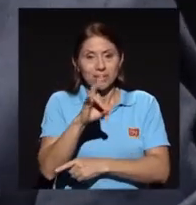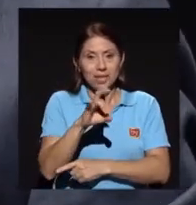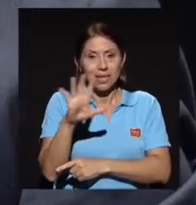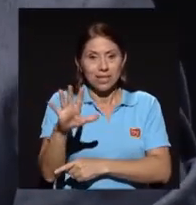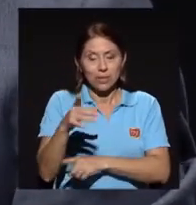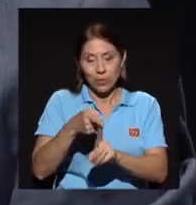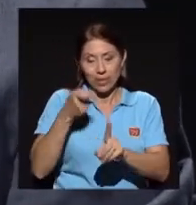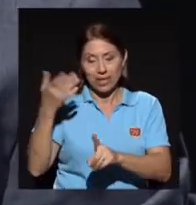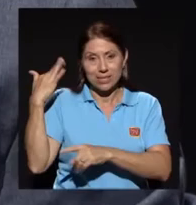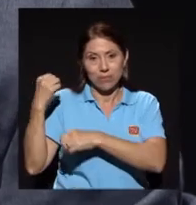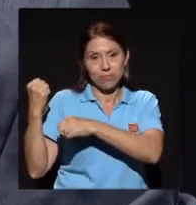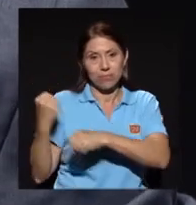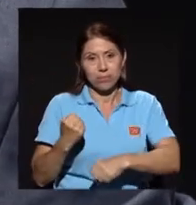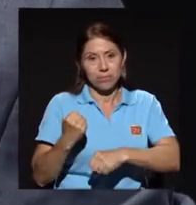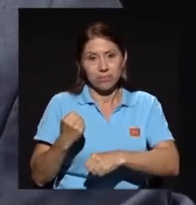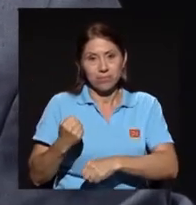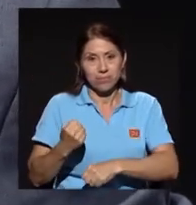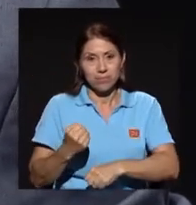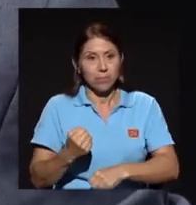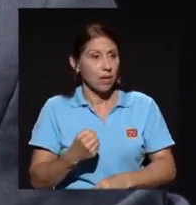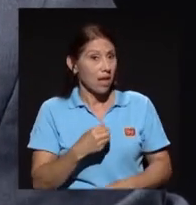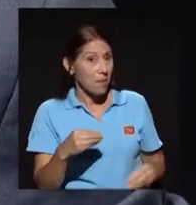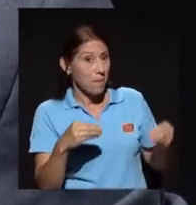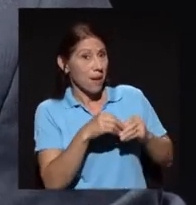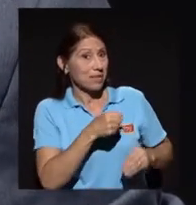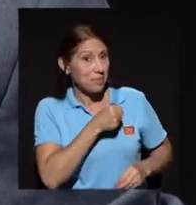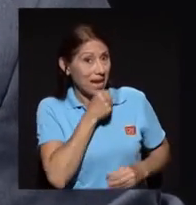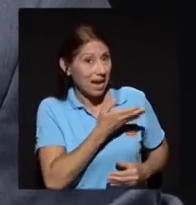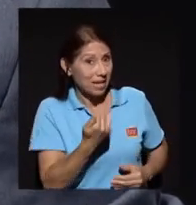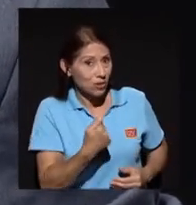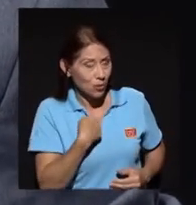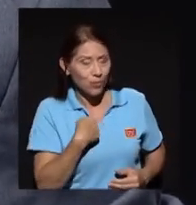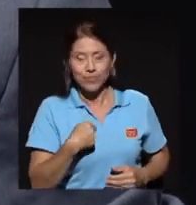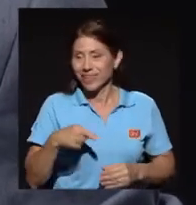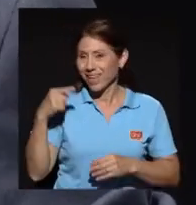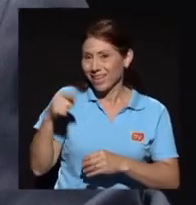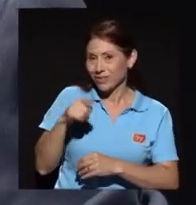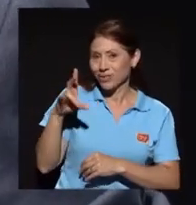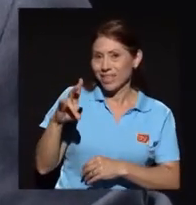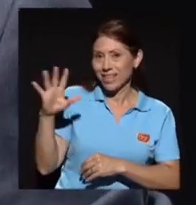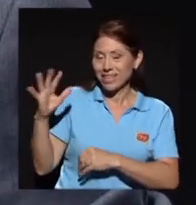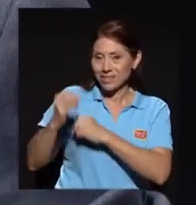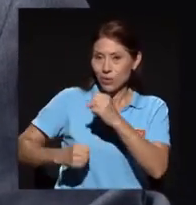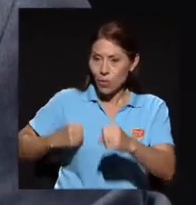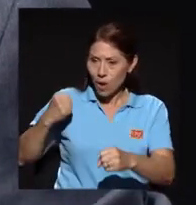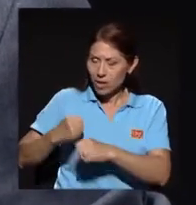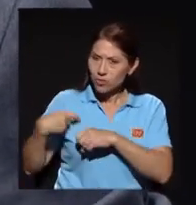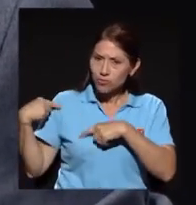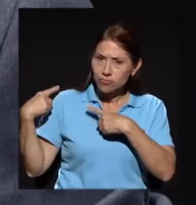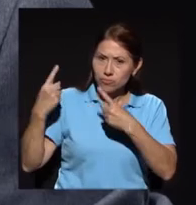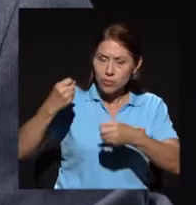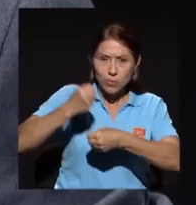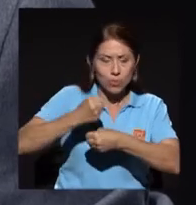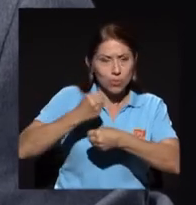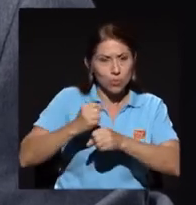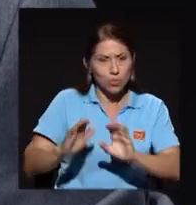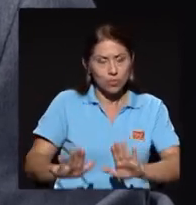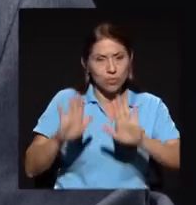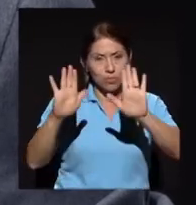75 años... Es más vieja que yo. El desempeño que ha tenido ha sido extraordinario, don Juan Rafael.